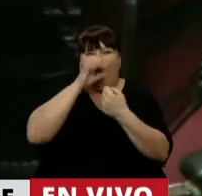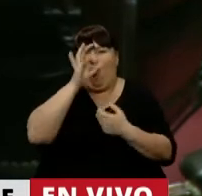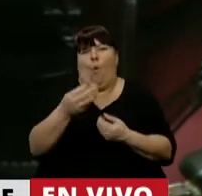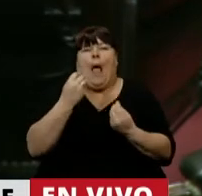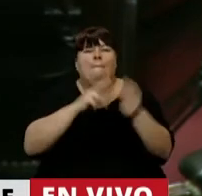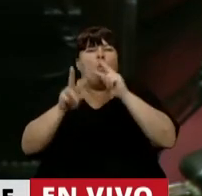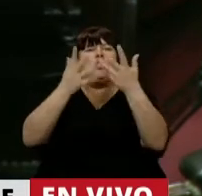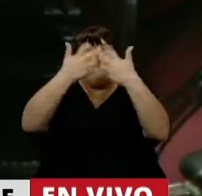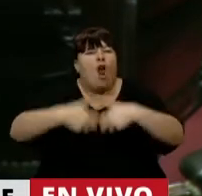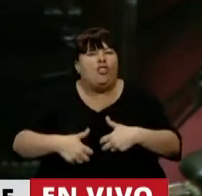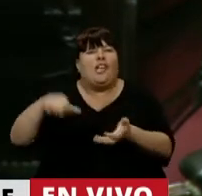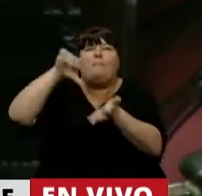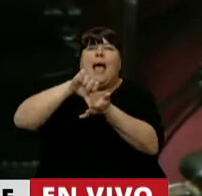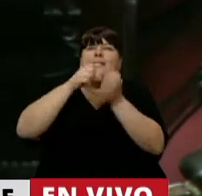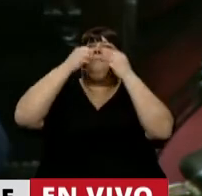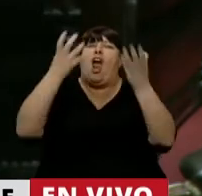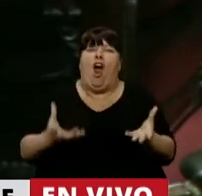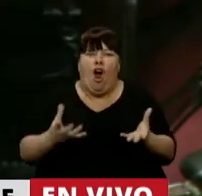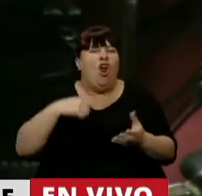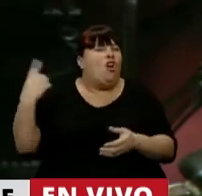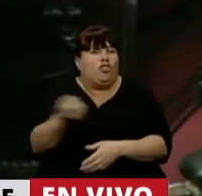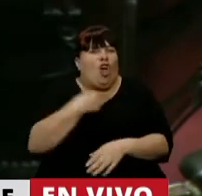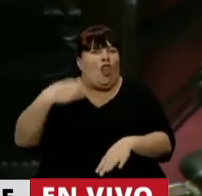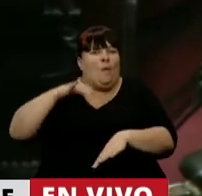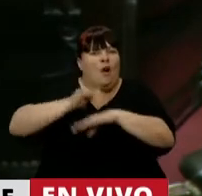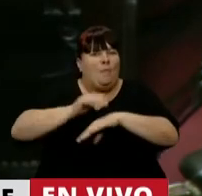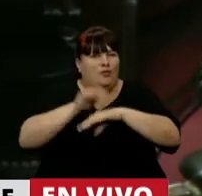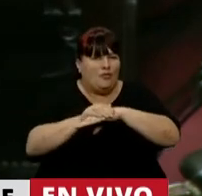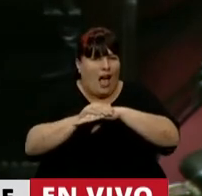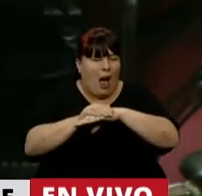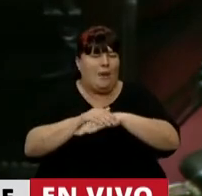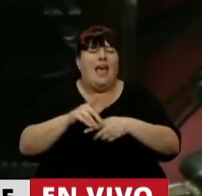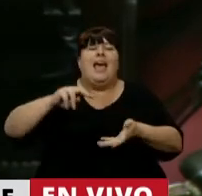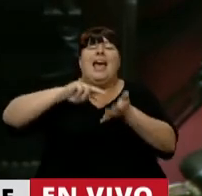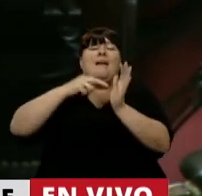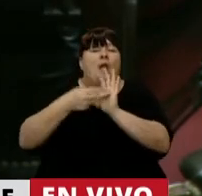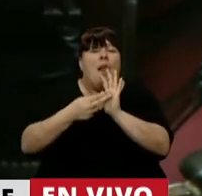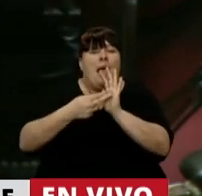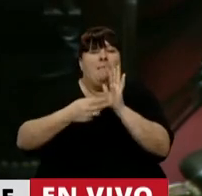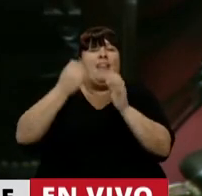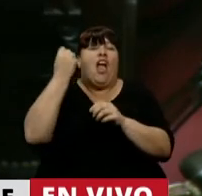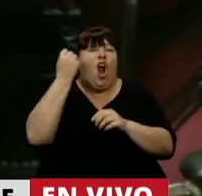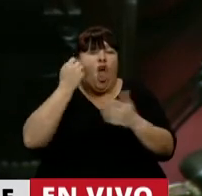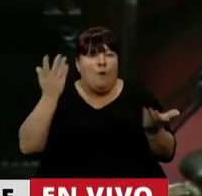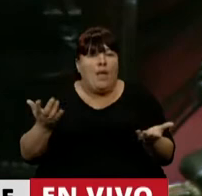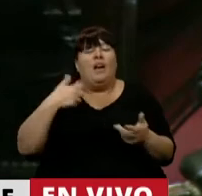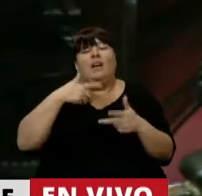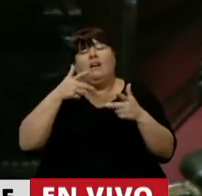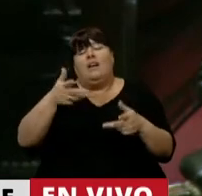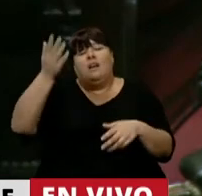generar un proyecto de país donde todos somos responsables. Las crisis macroeconómicas donde